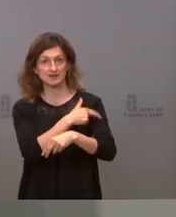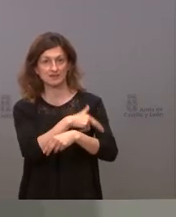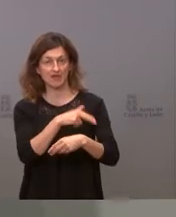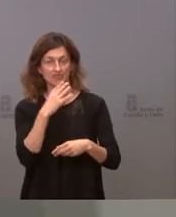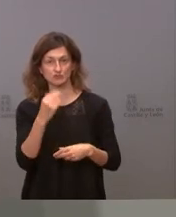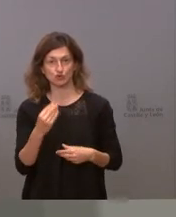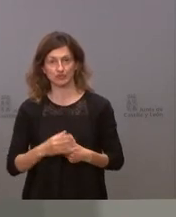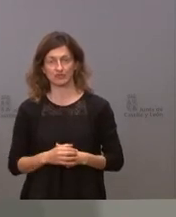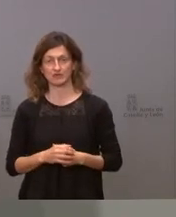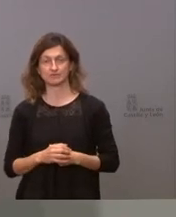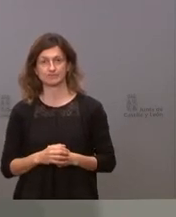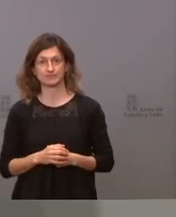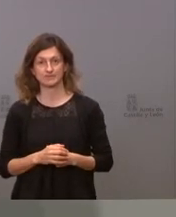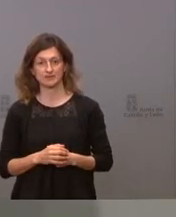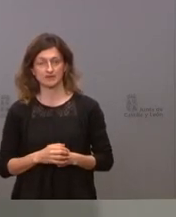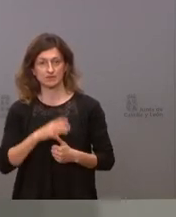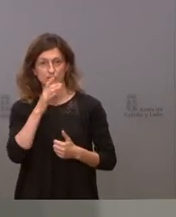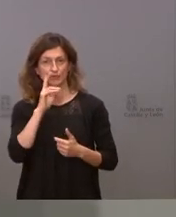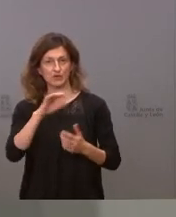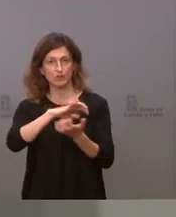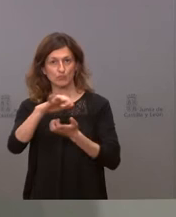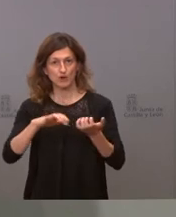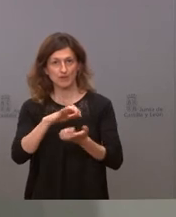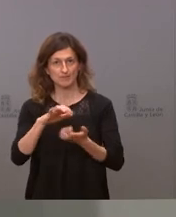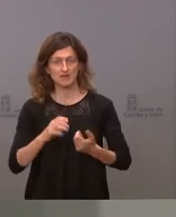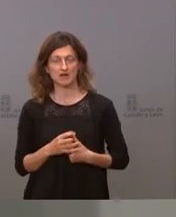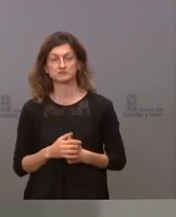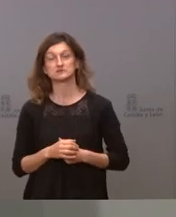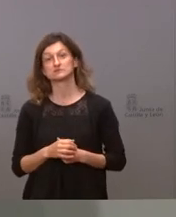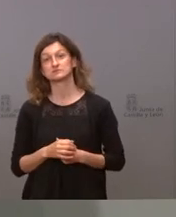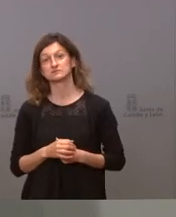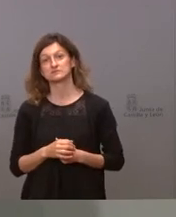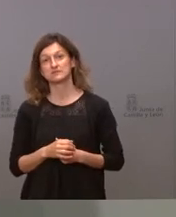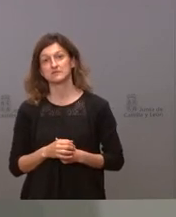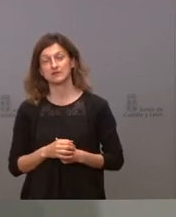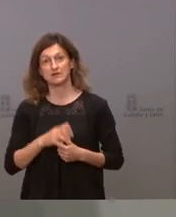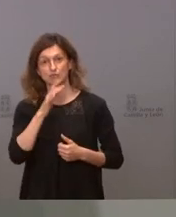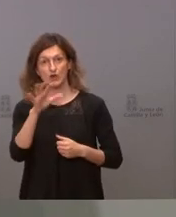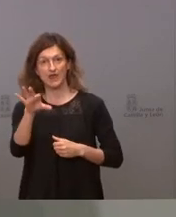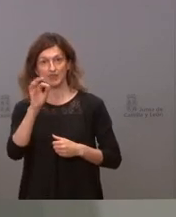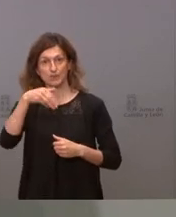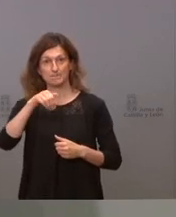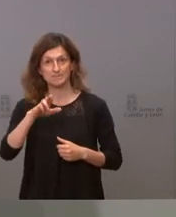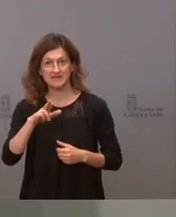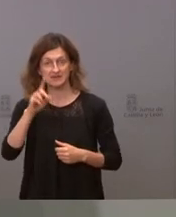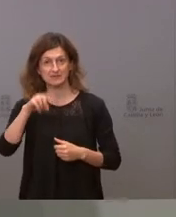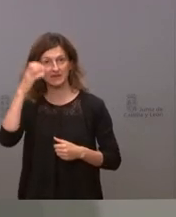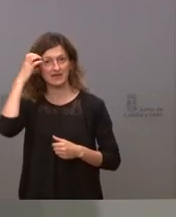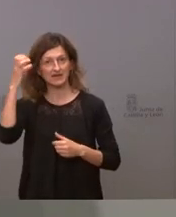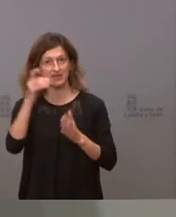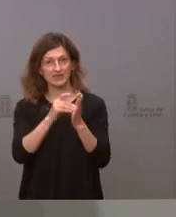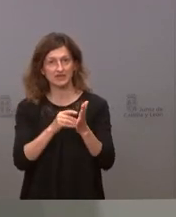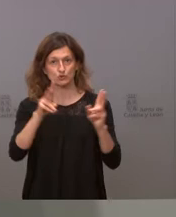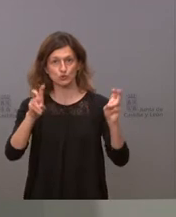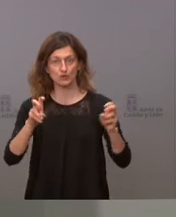cascada de polémicas que incluye ya hasta la elección del MIR y el nuevo decreto de especialidades en el que